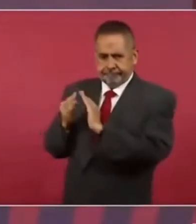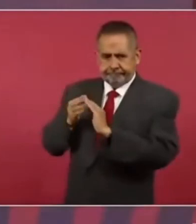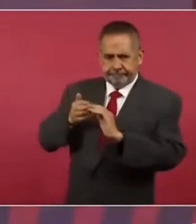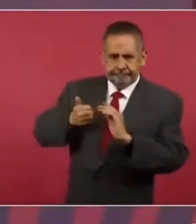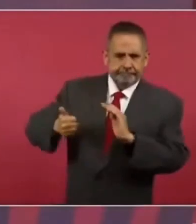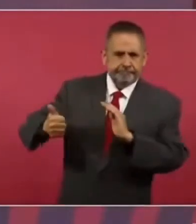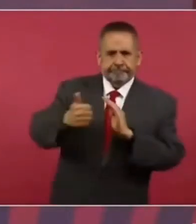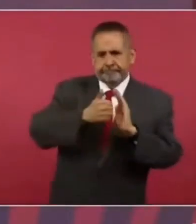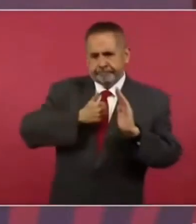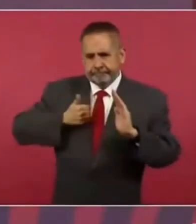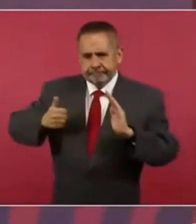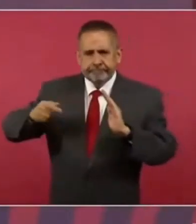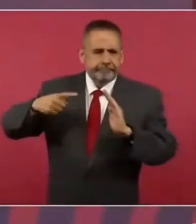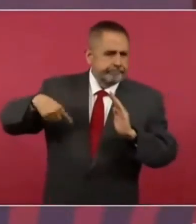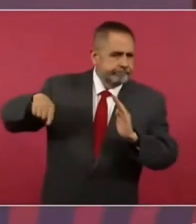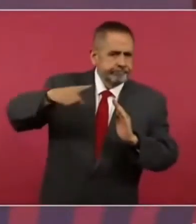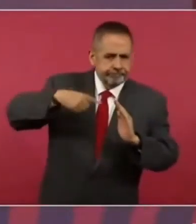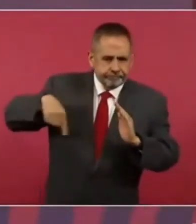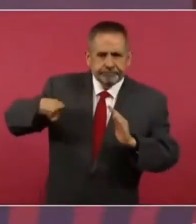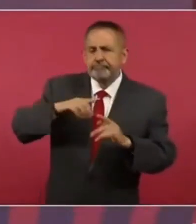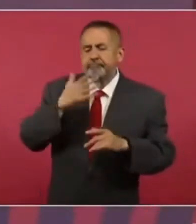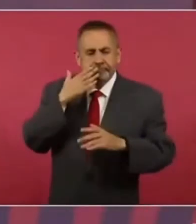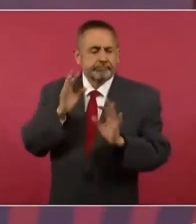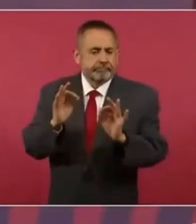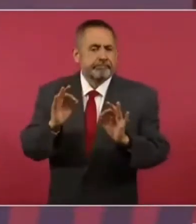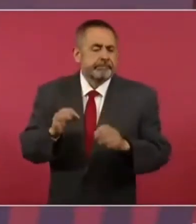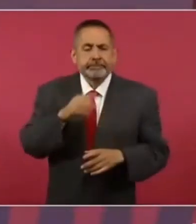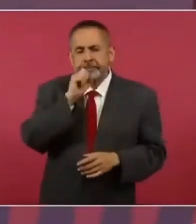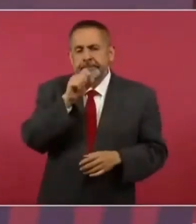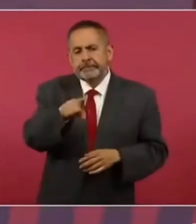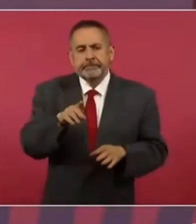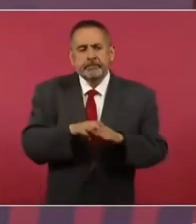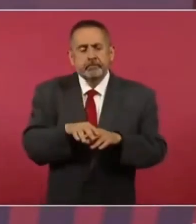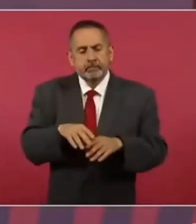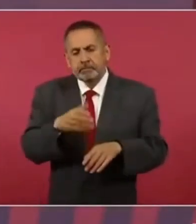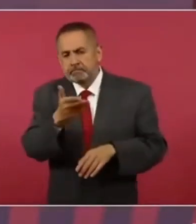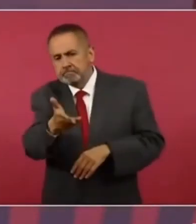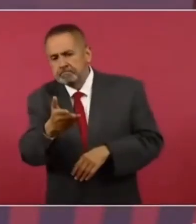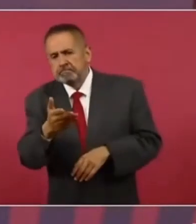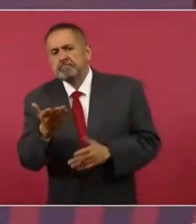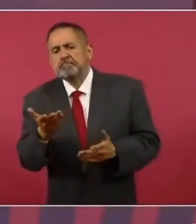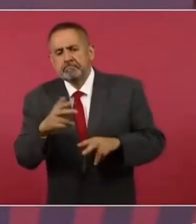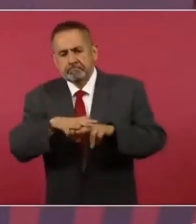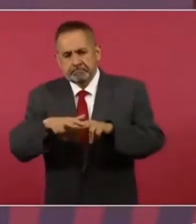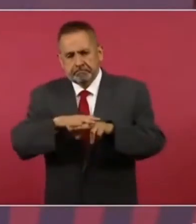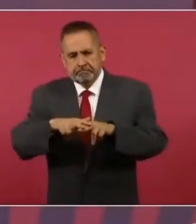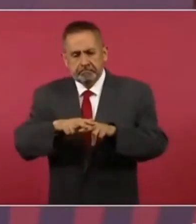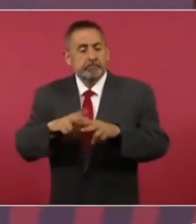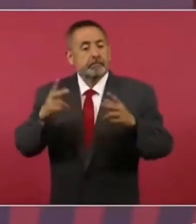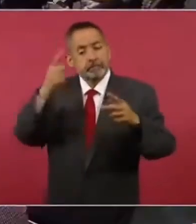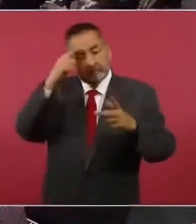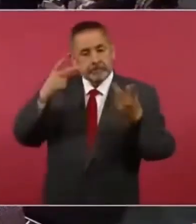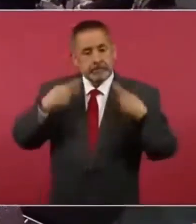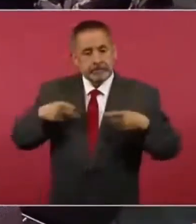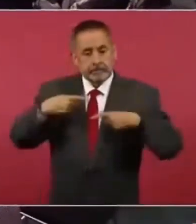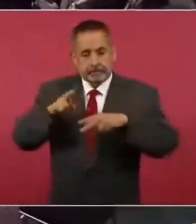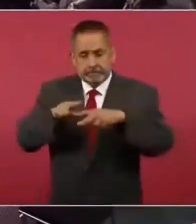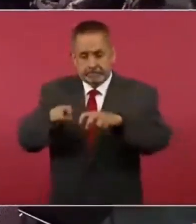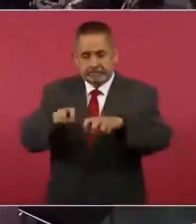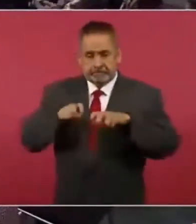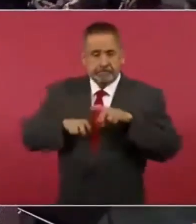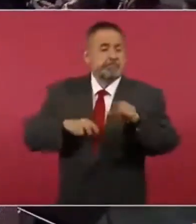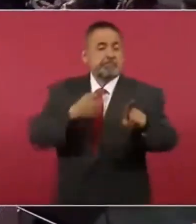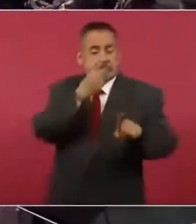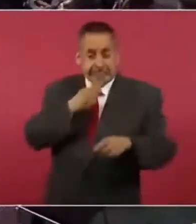Y les planteamos también lo del Tren de Pasajeros. Ellos en Chicago, me